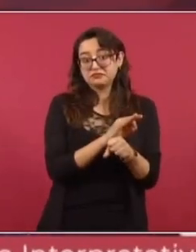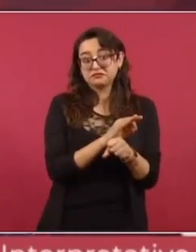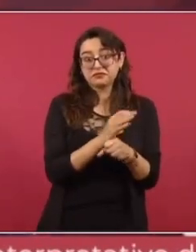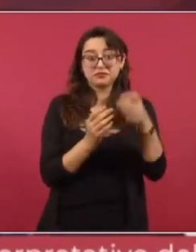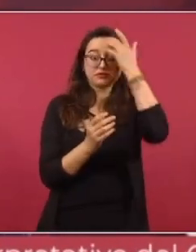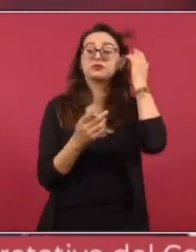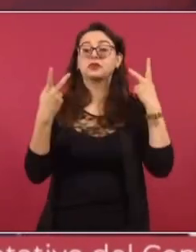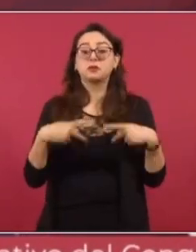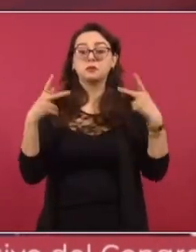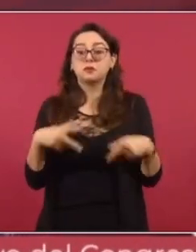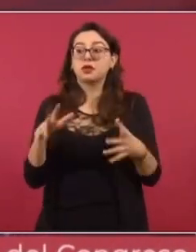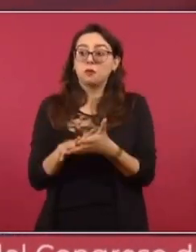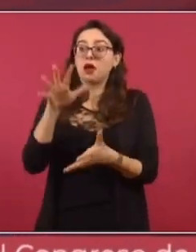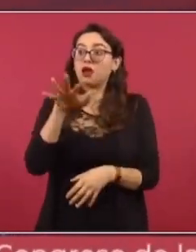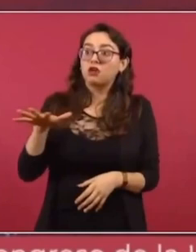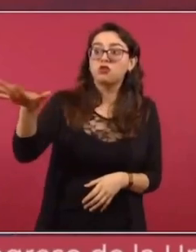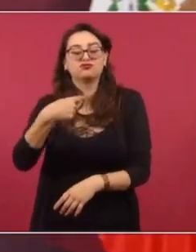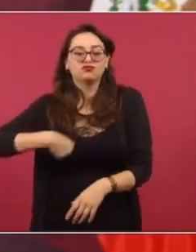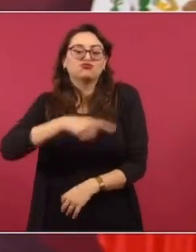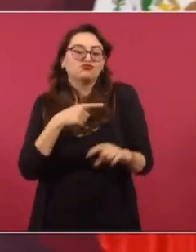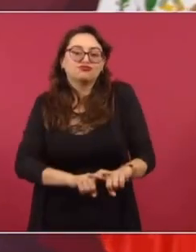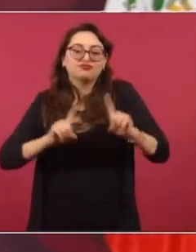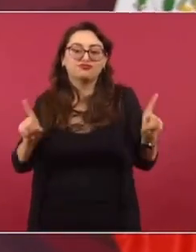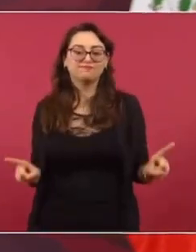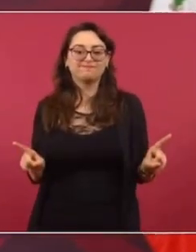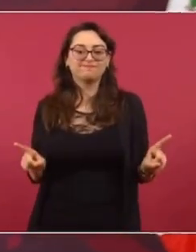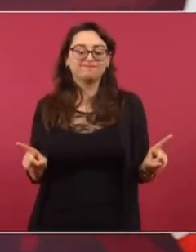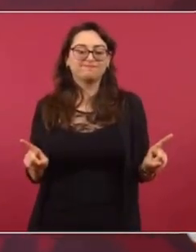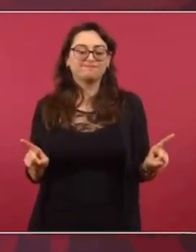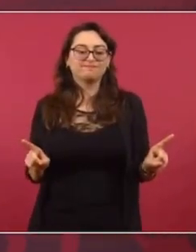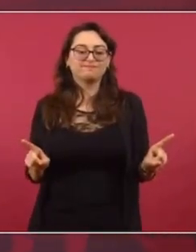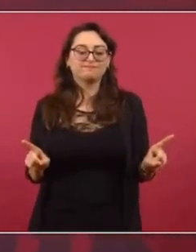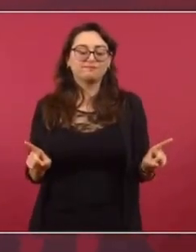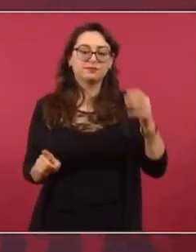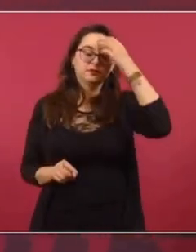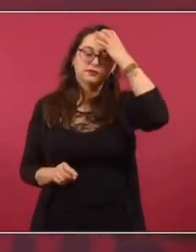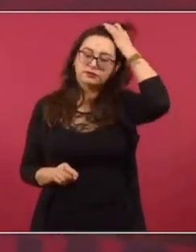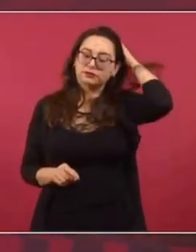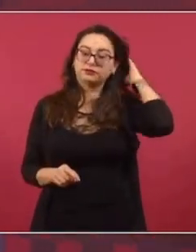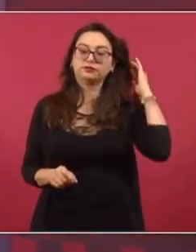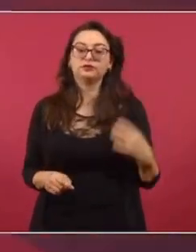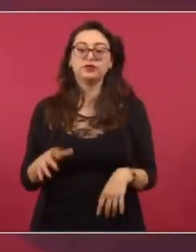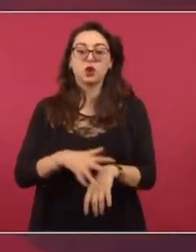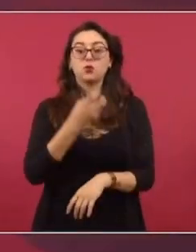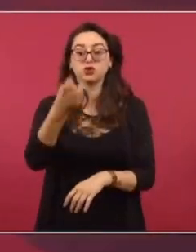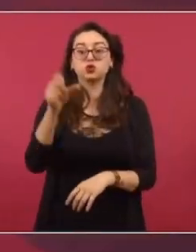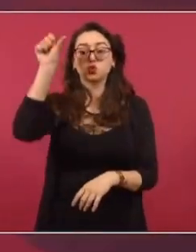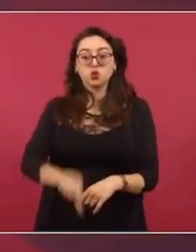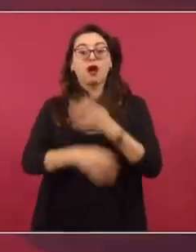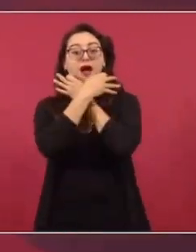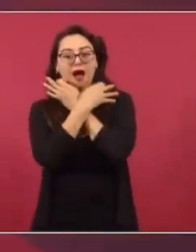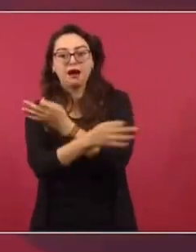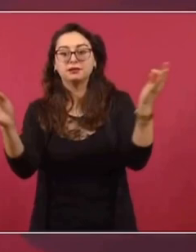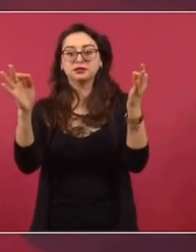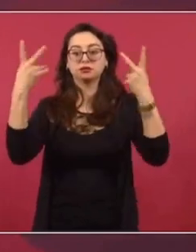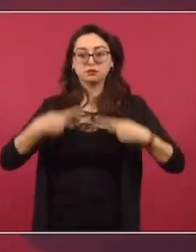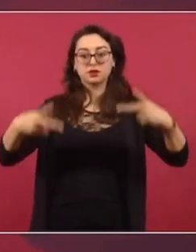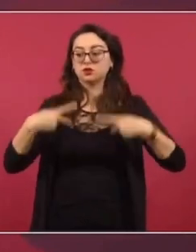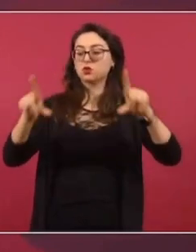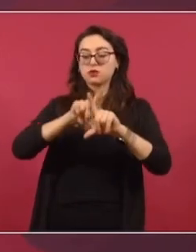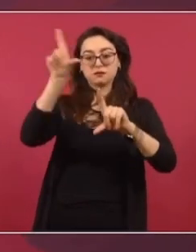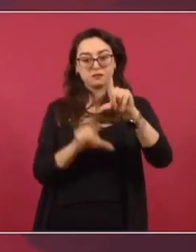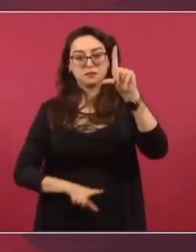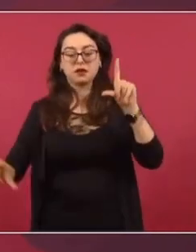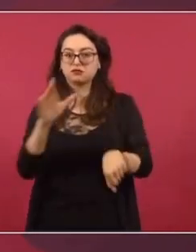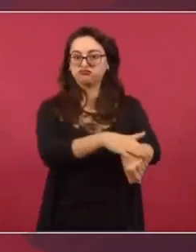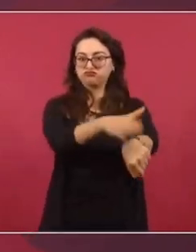recogiendo el sentimiento del pueblo. Entonces, por eso, doy a conocer al pueblo de México mi postura sobre la resolución